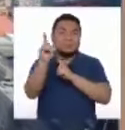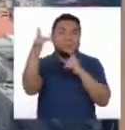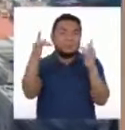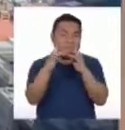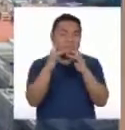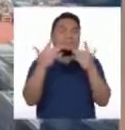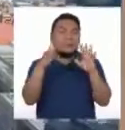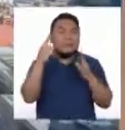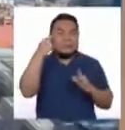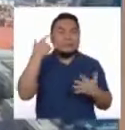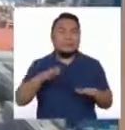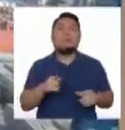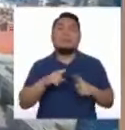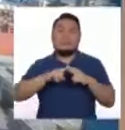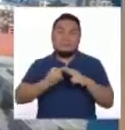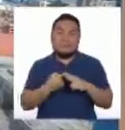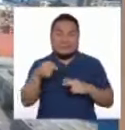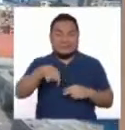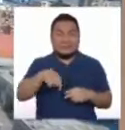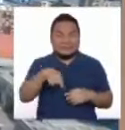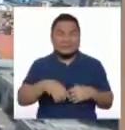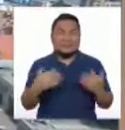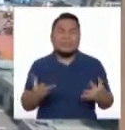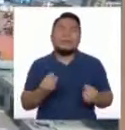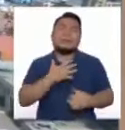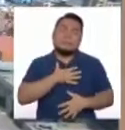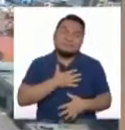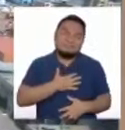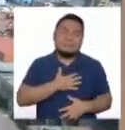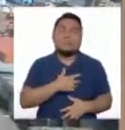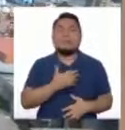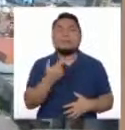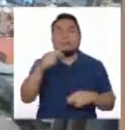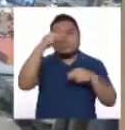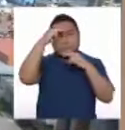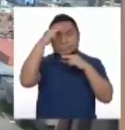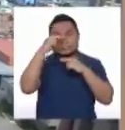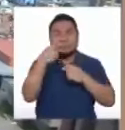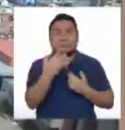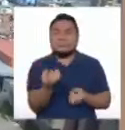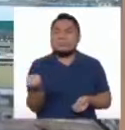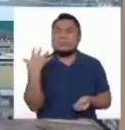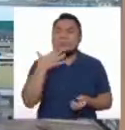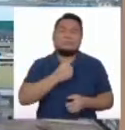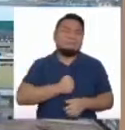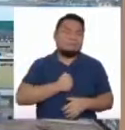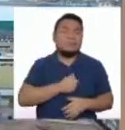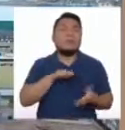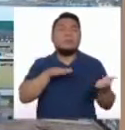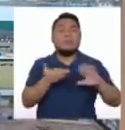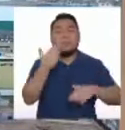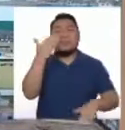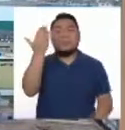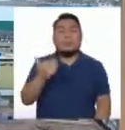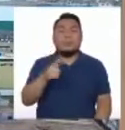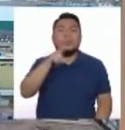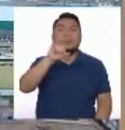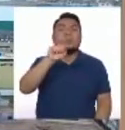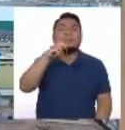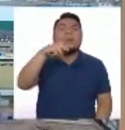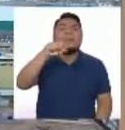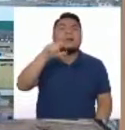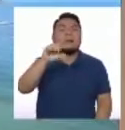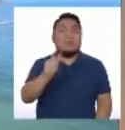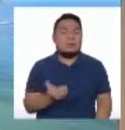Hemos iniciado esta edición conmovidos por la noticia que ha llegado hace algunos minutos, la muerte de Luis Repeto Málaga, un